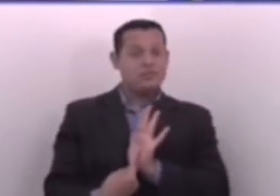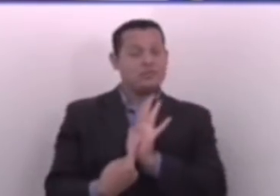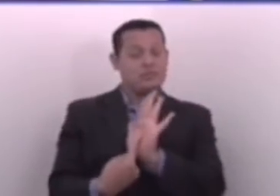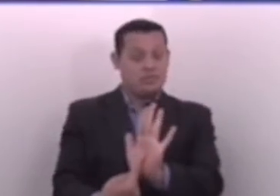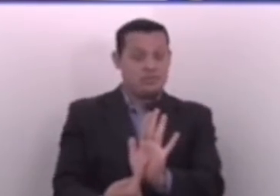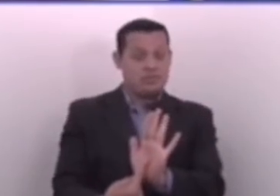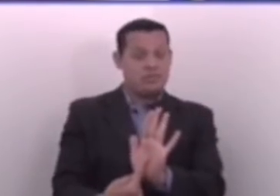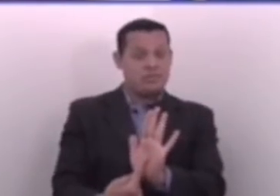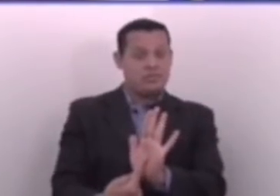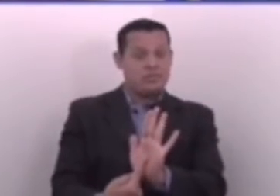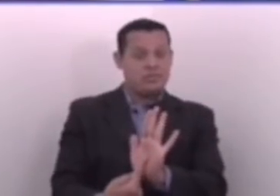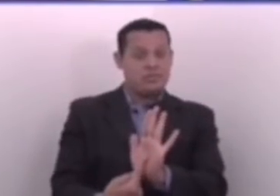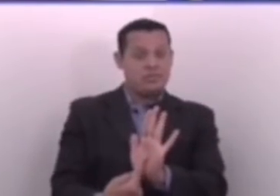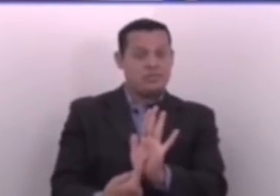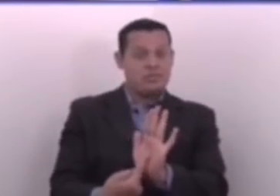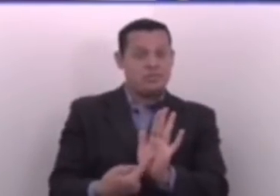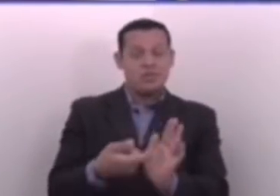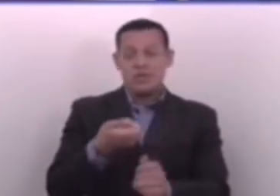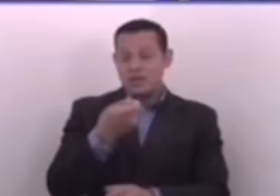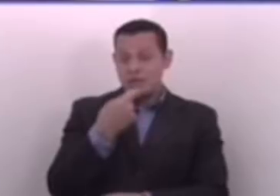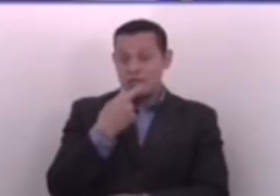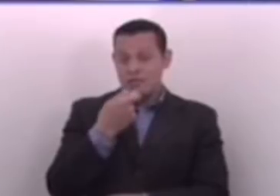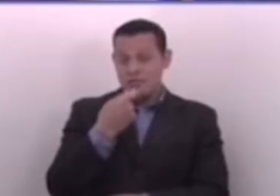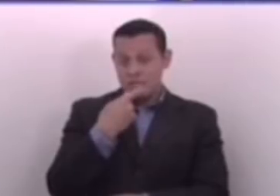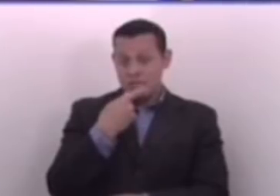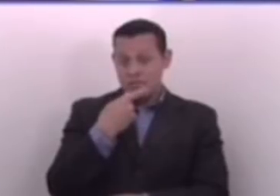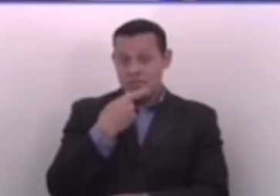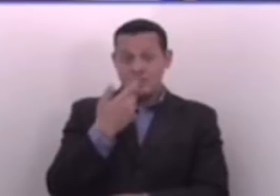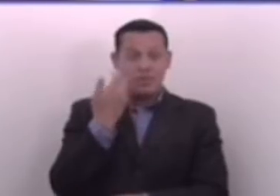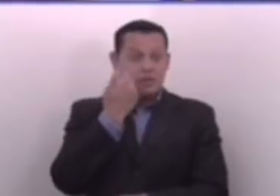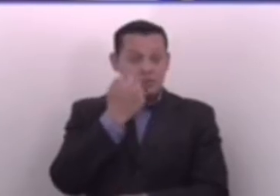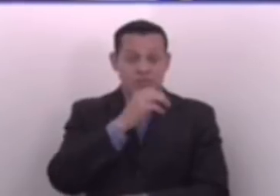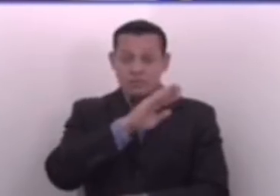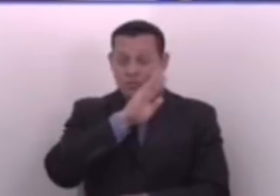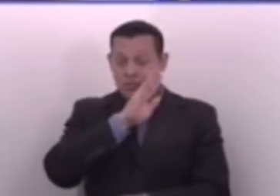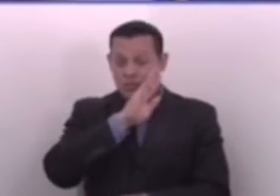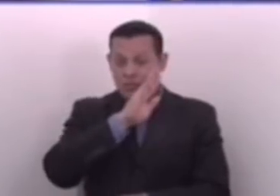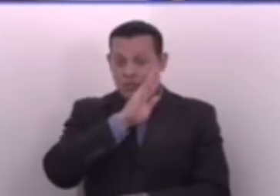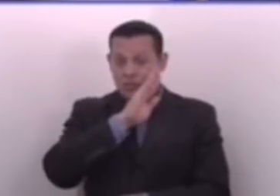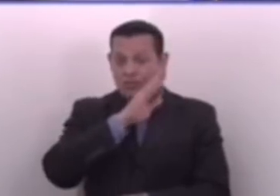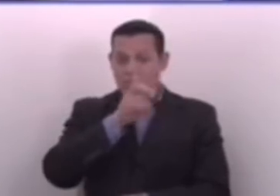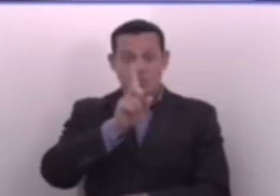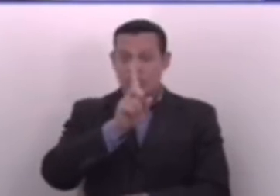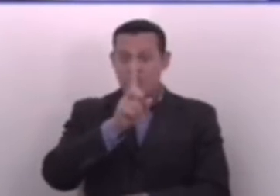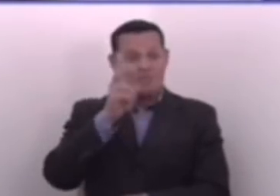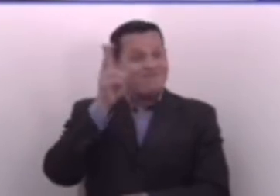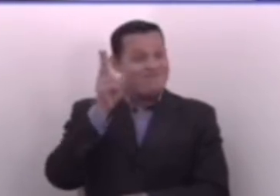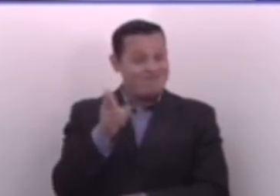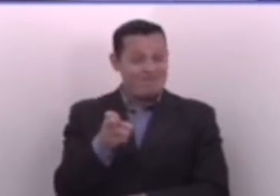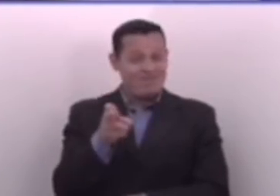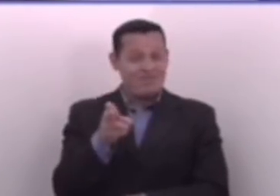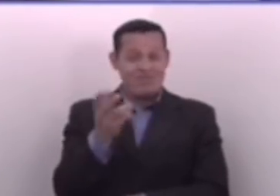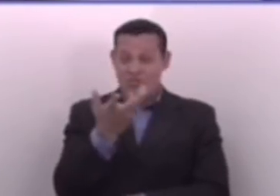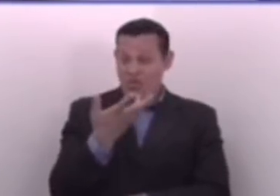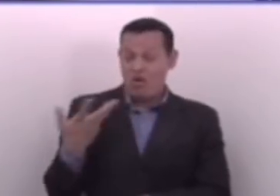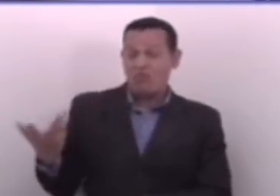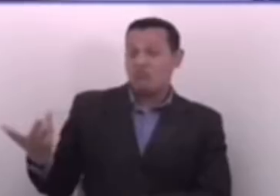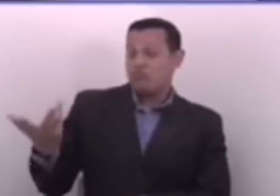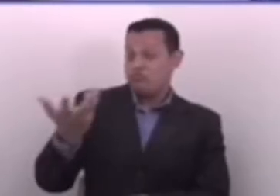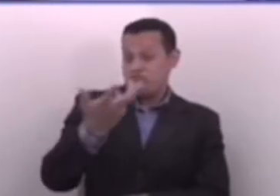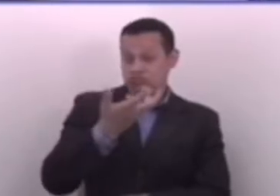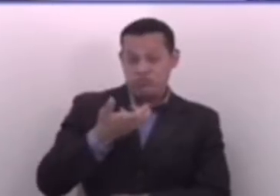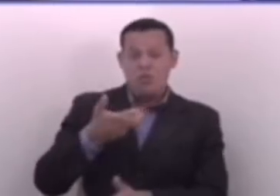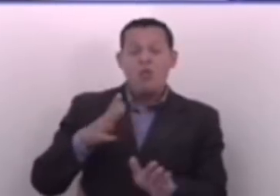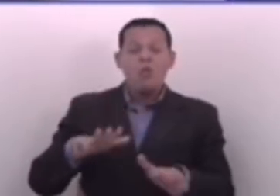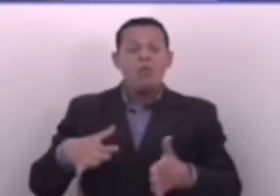que las medicinas para unas enfermedades no son las mismas para todas. Y